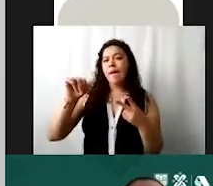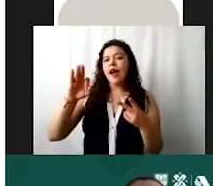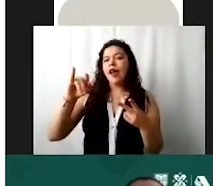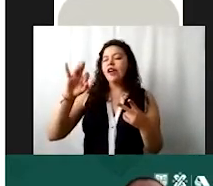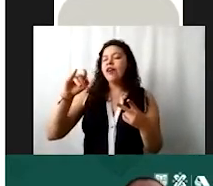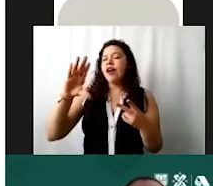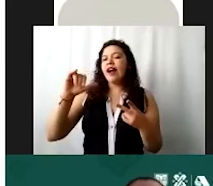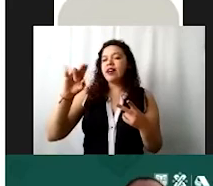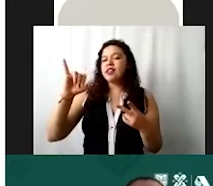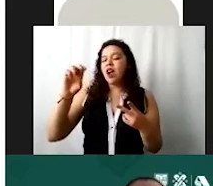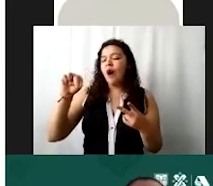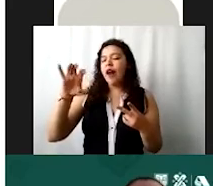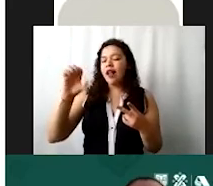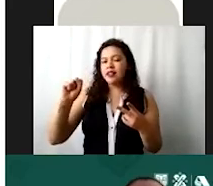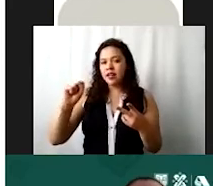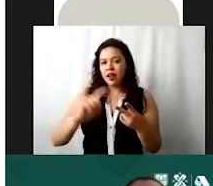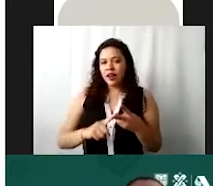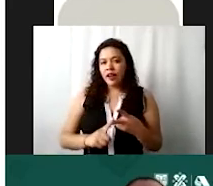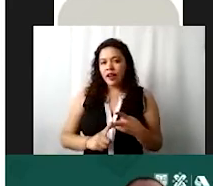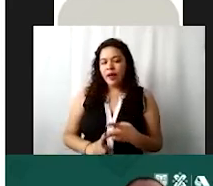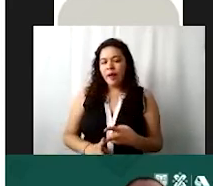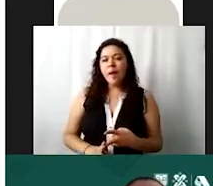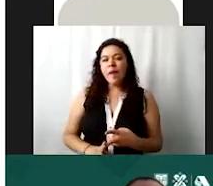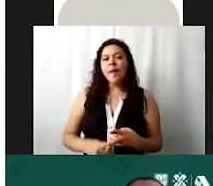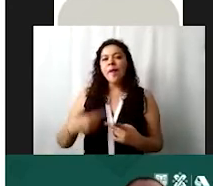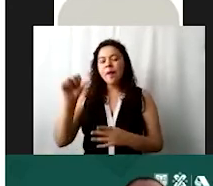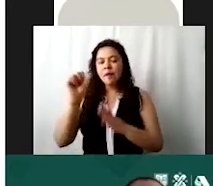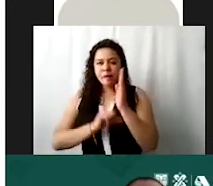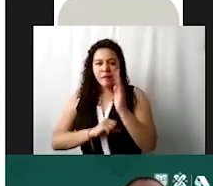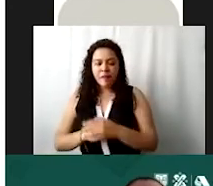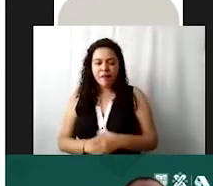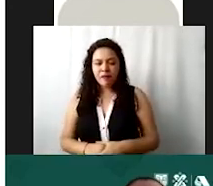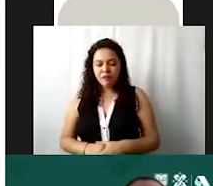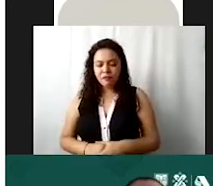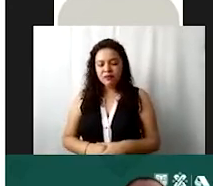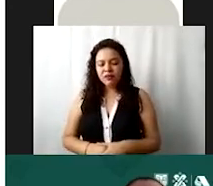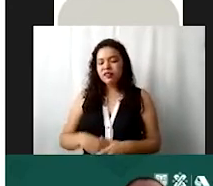Vamos a suponer que eso es en algún mes. En abril.